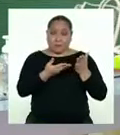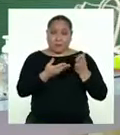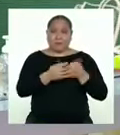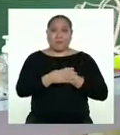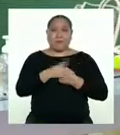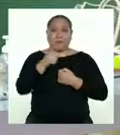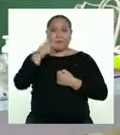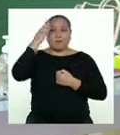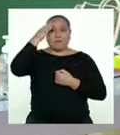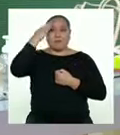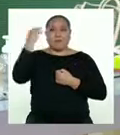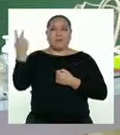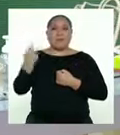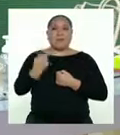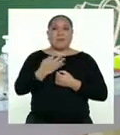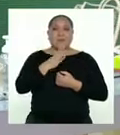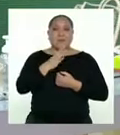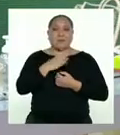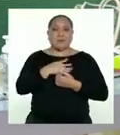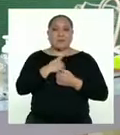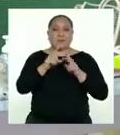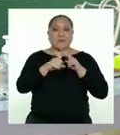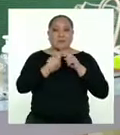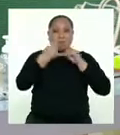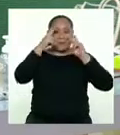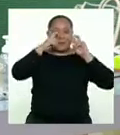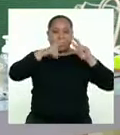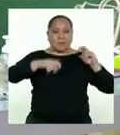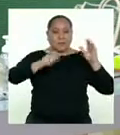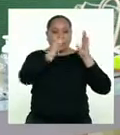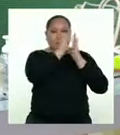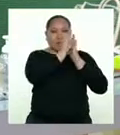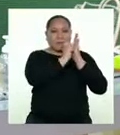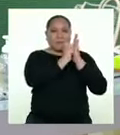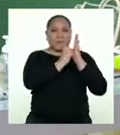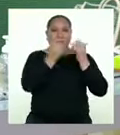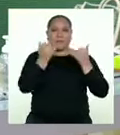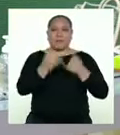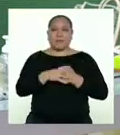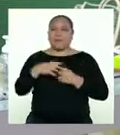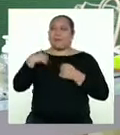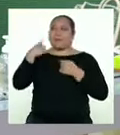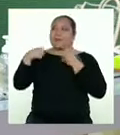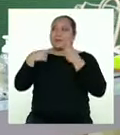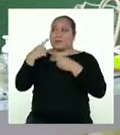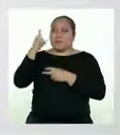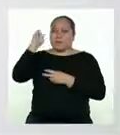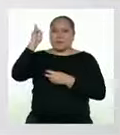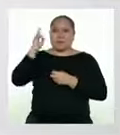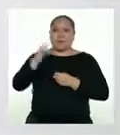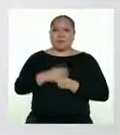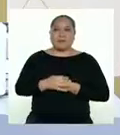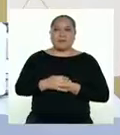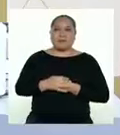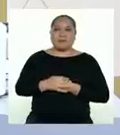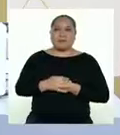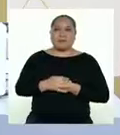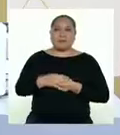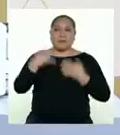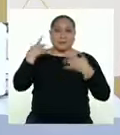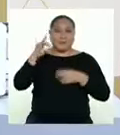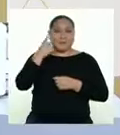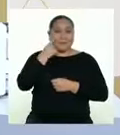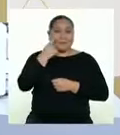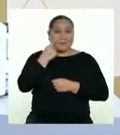Para que sepan de lo que hablamos, empecemos a analizar nuestro texto de hoy. Le tengo que comentar algo, profesora. ¿Qué cosa? Ya